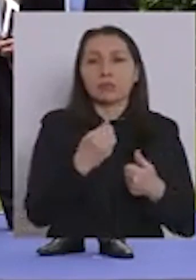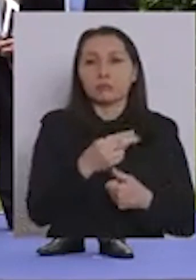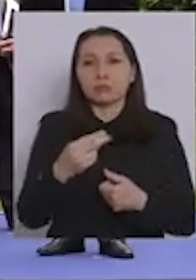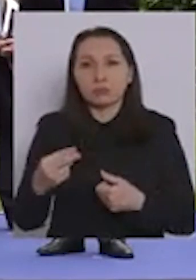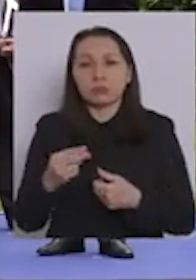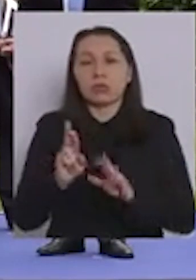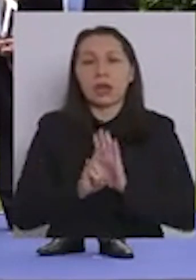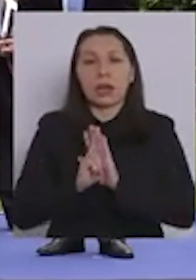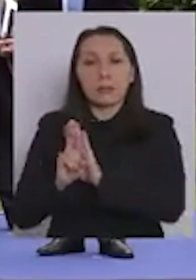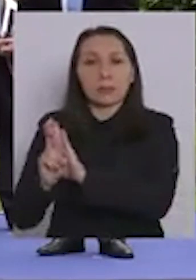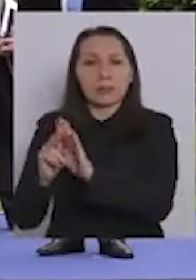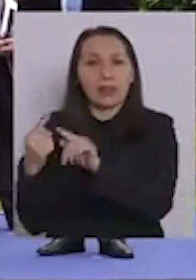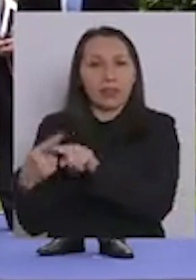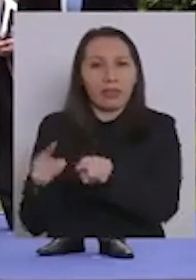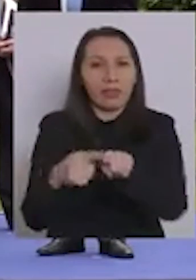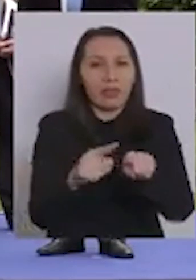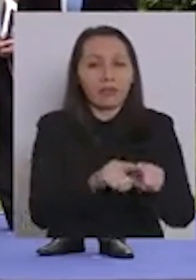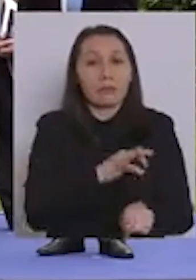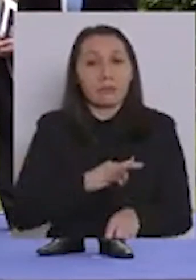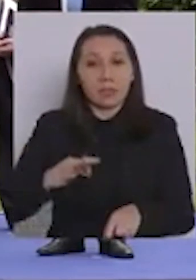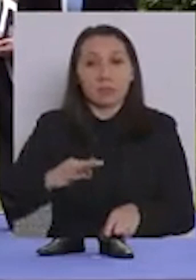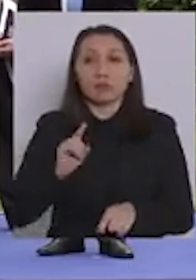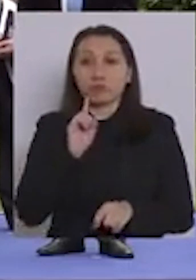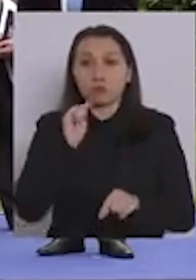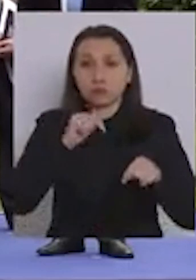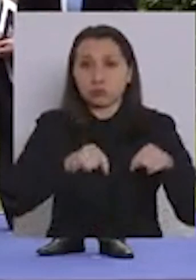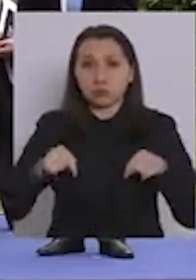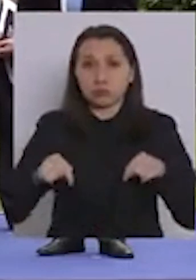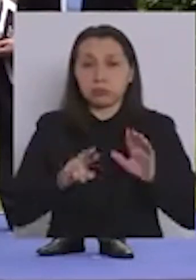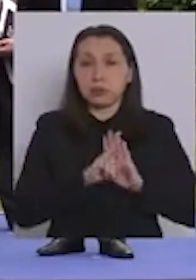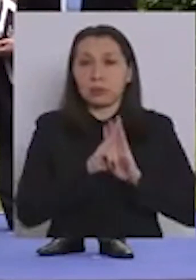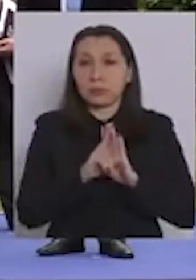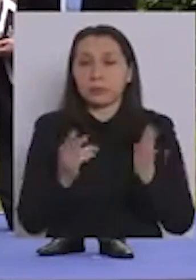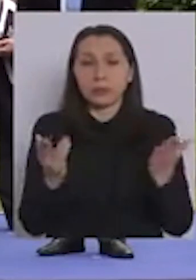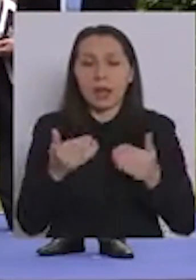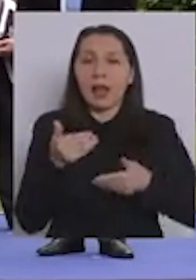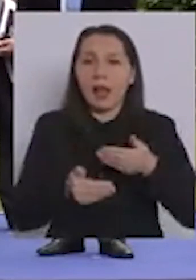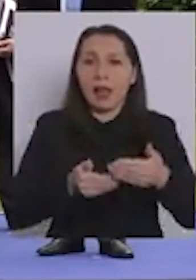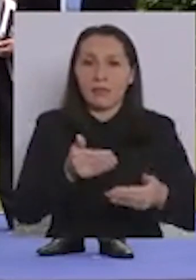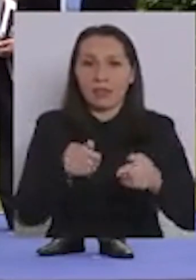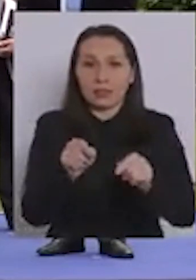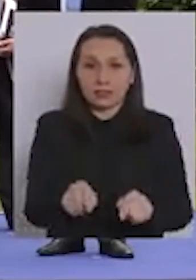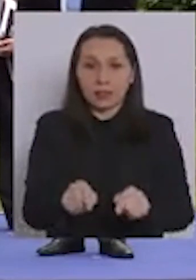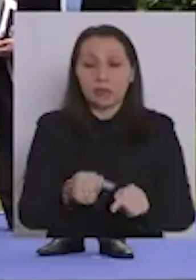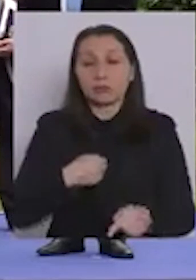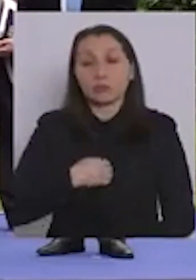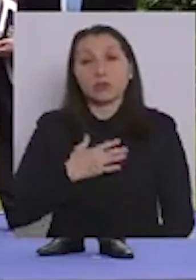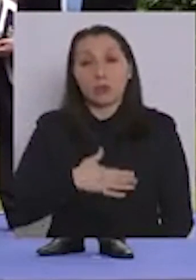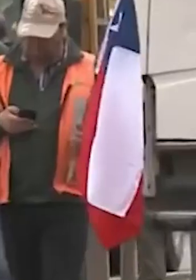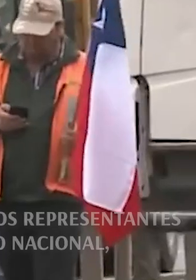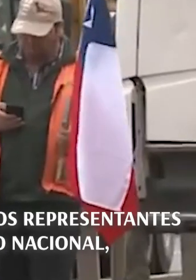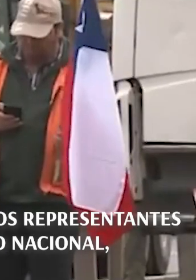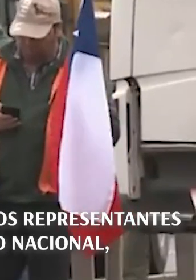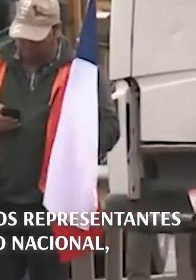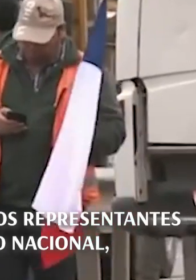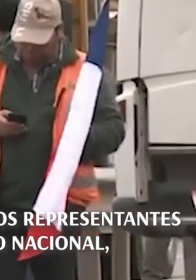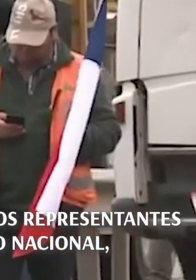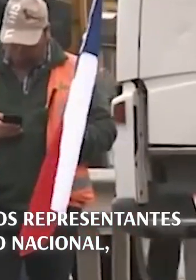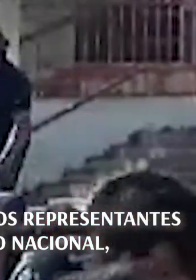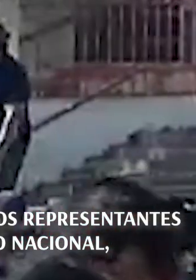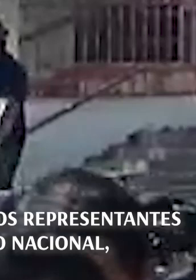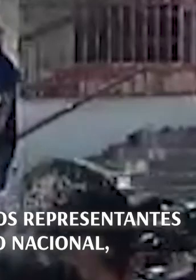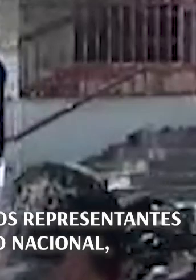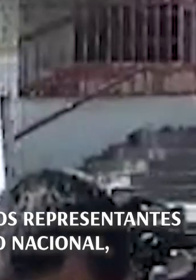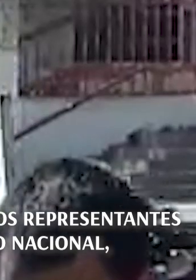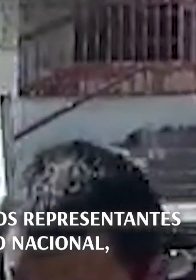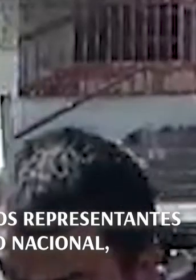representantes de los distintos ministerios que están aquí presentes para avanzar. Y yo quiero además expresar